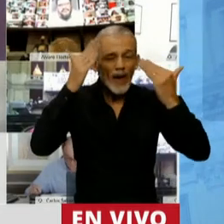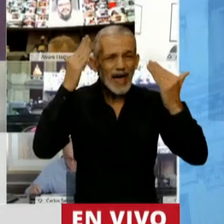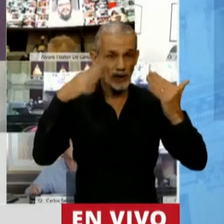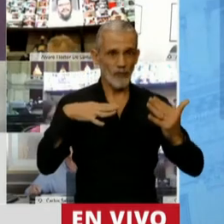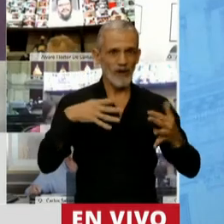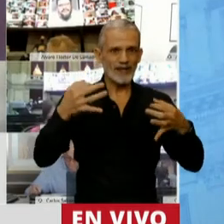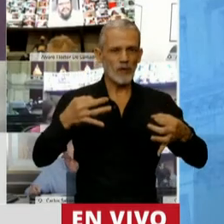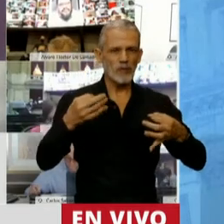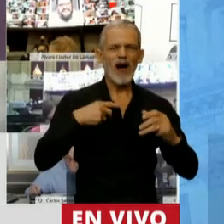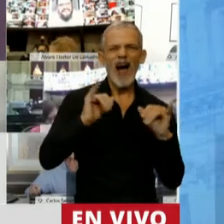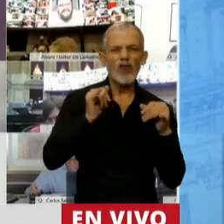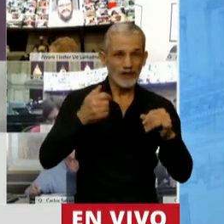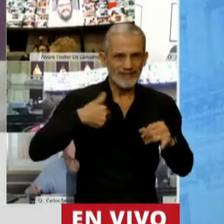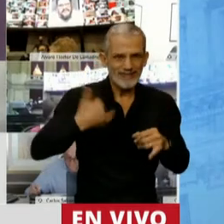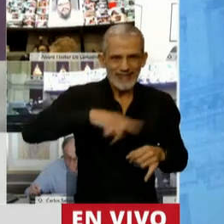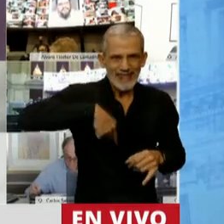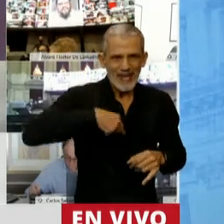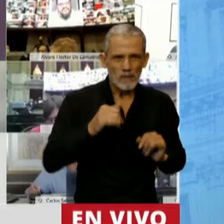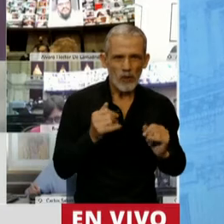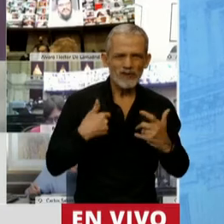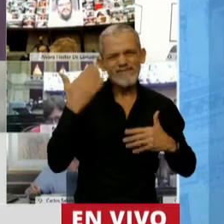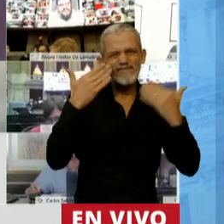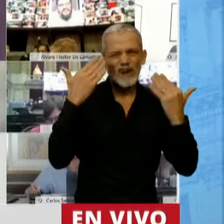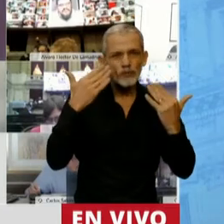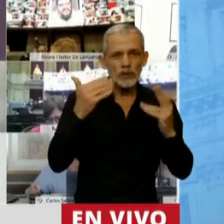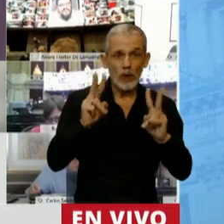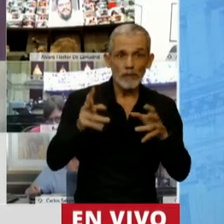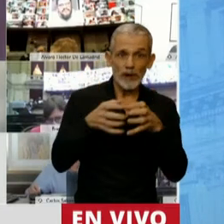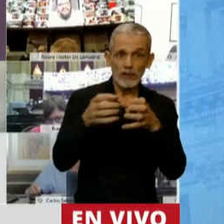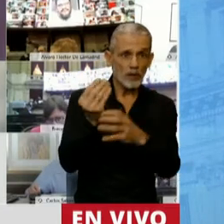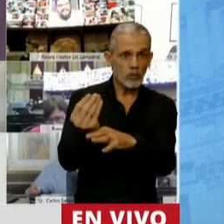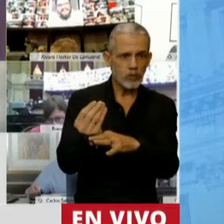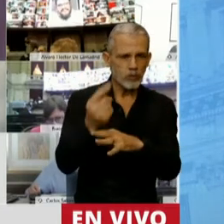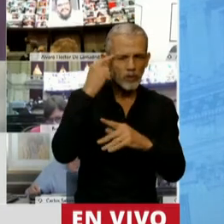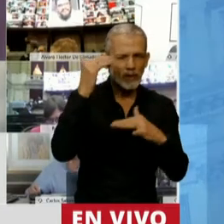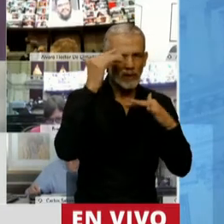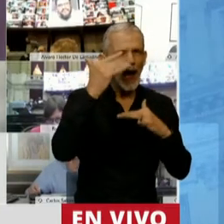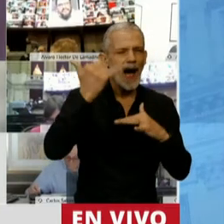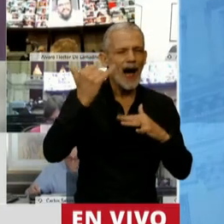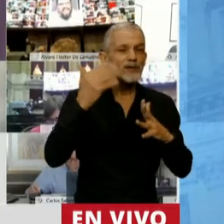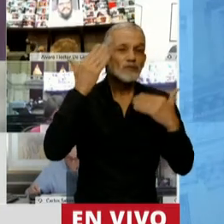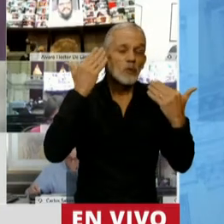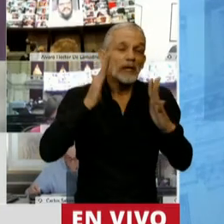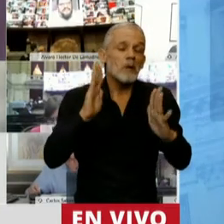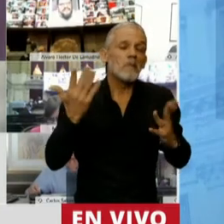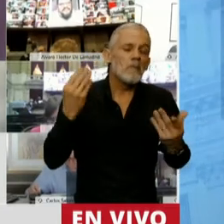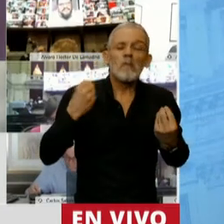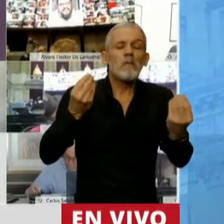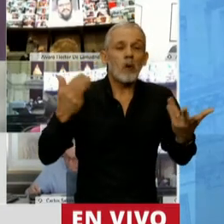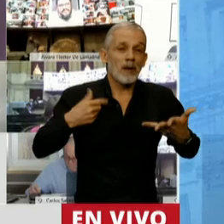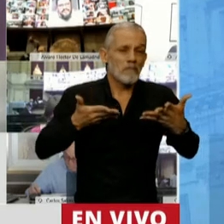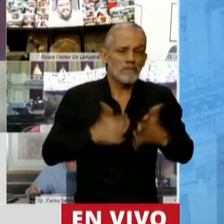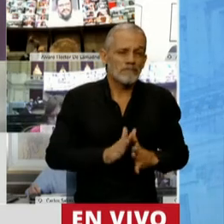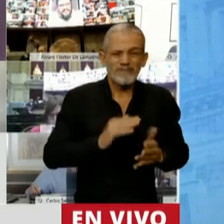como adolescentes ya teníamos en nuestra cabeza, en nuestro corazón, por haber nacido en cuna